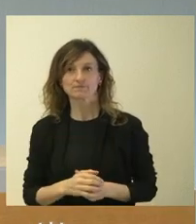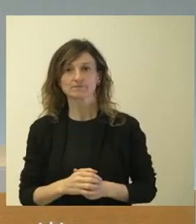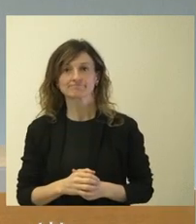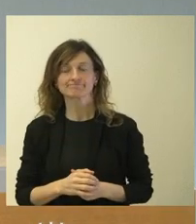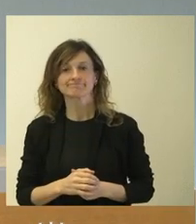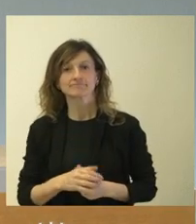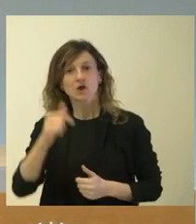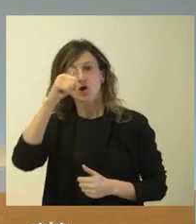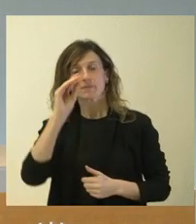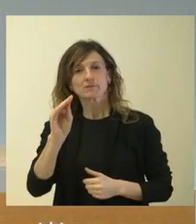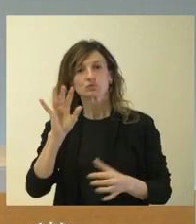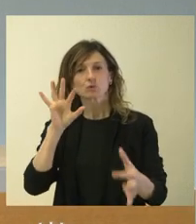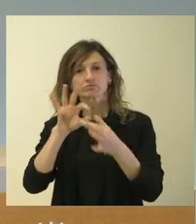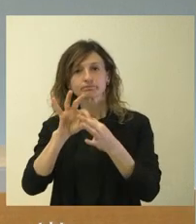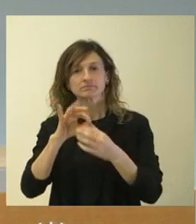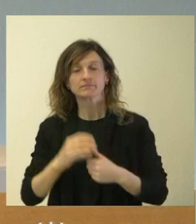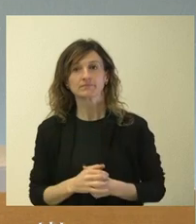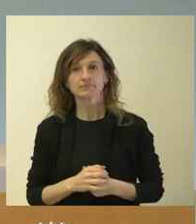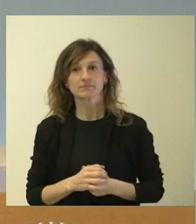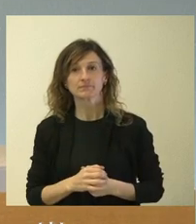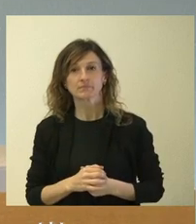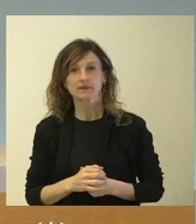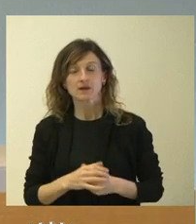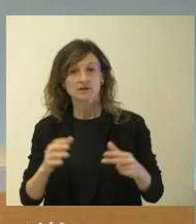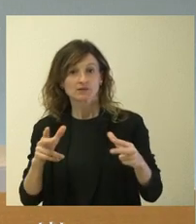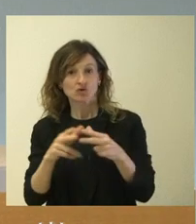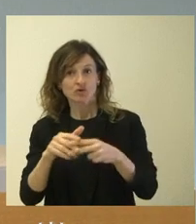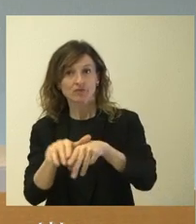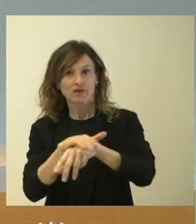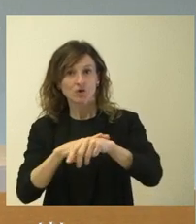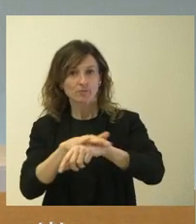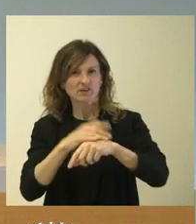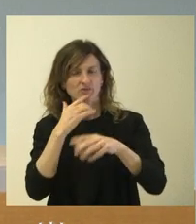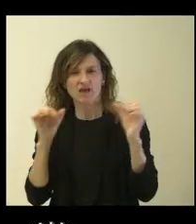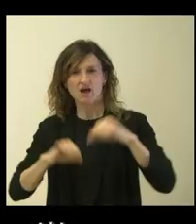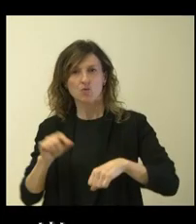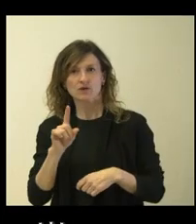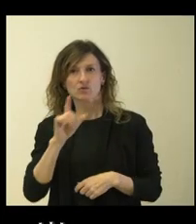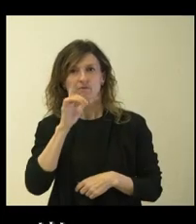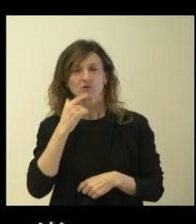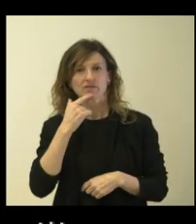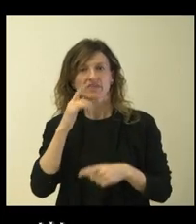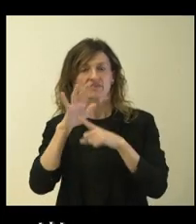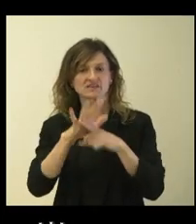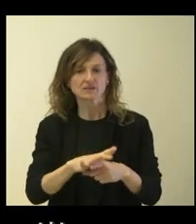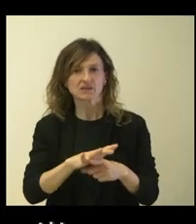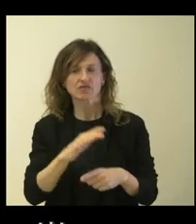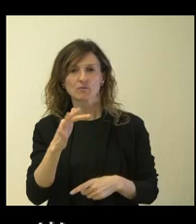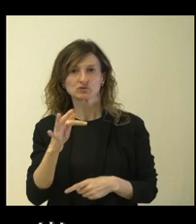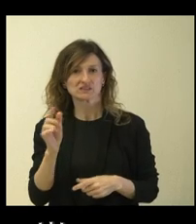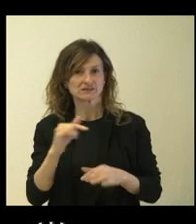esta misma cuestión, su socio de Gobierno ha manifestado que no está de acuerdo con ella porque dicen que ninguna discriminación es positiva.